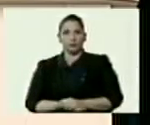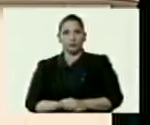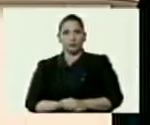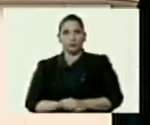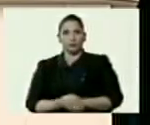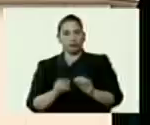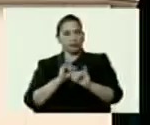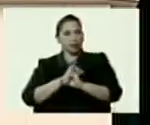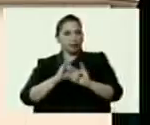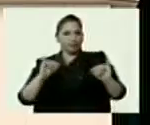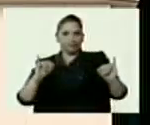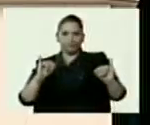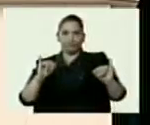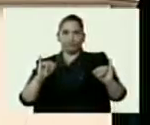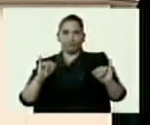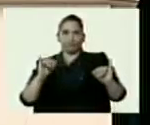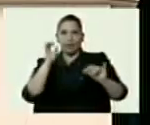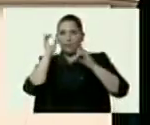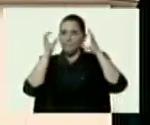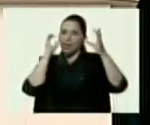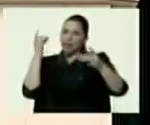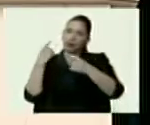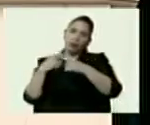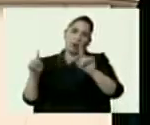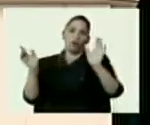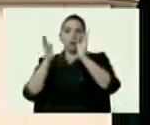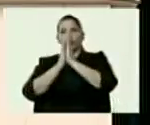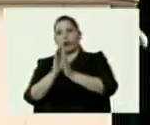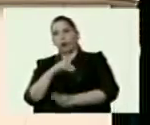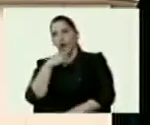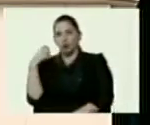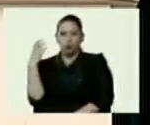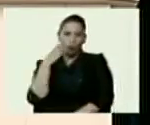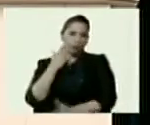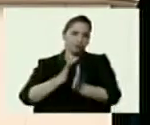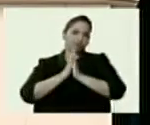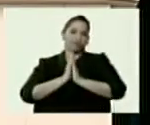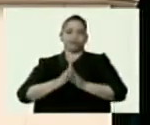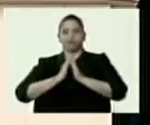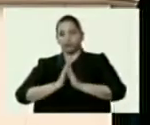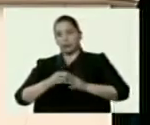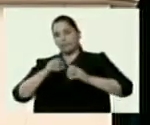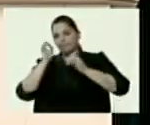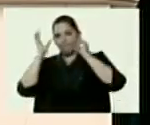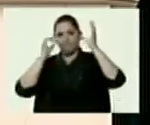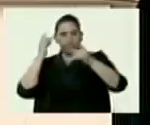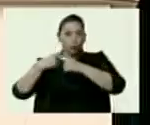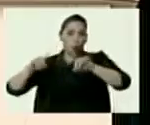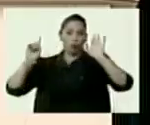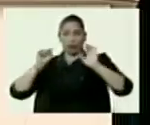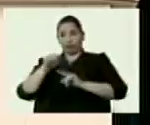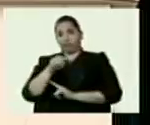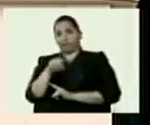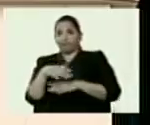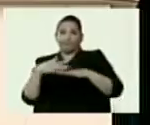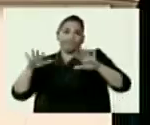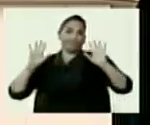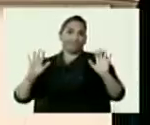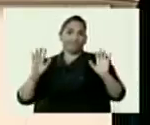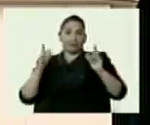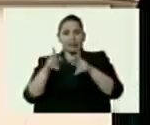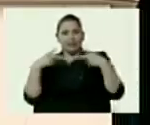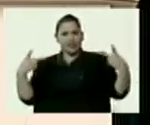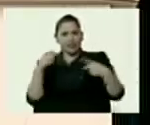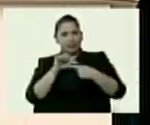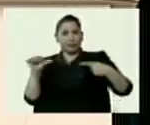Ya está. Invéntense otra, Duque. Invéntate otra, Uribe. Esto que salió en la revista Semana